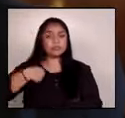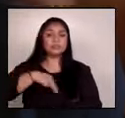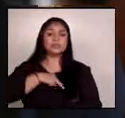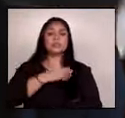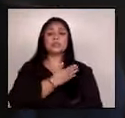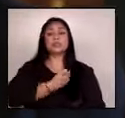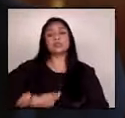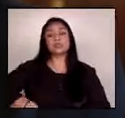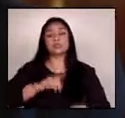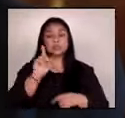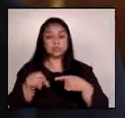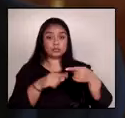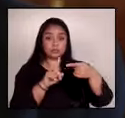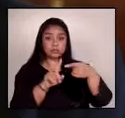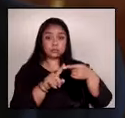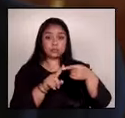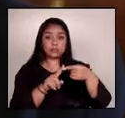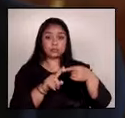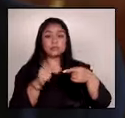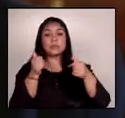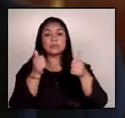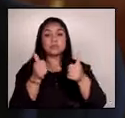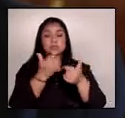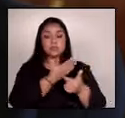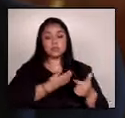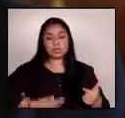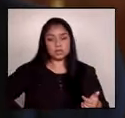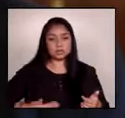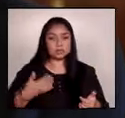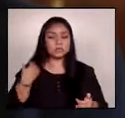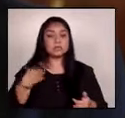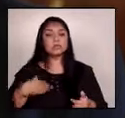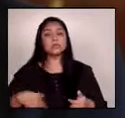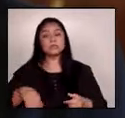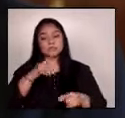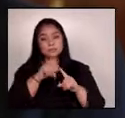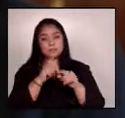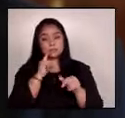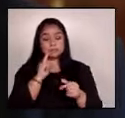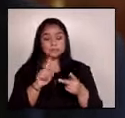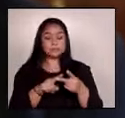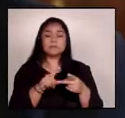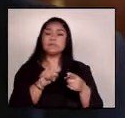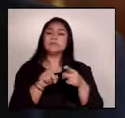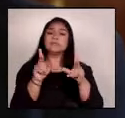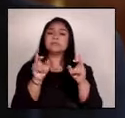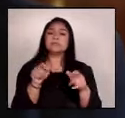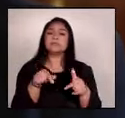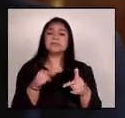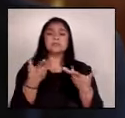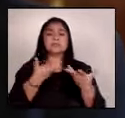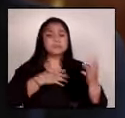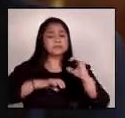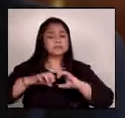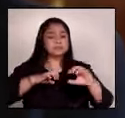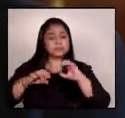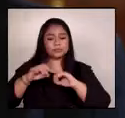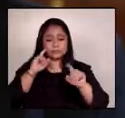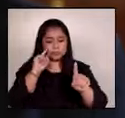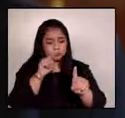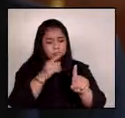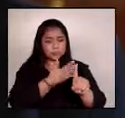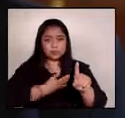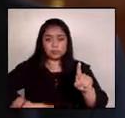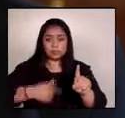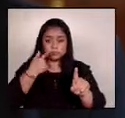En primer lugar, la buena gobernanza. En este ámbito, los esfuerzos de gobierno van orientados